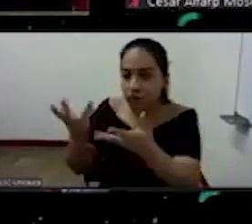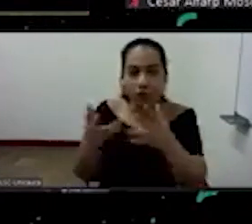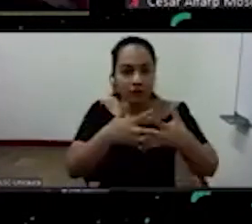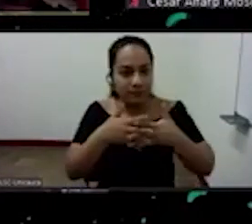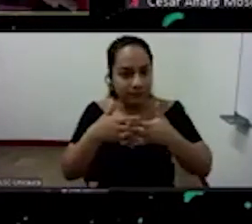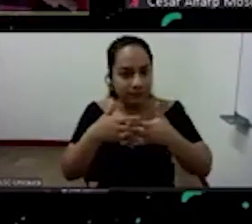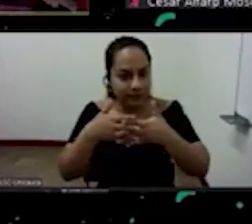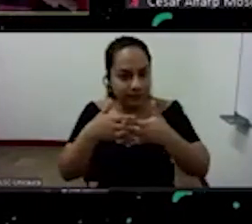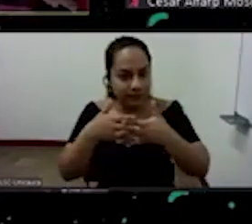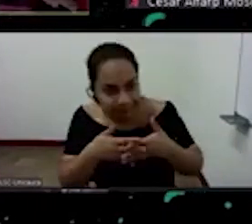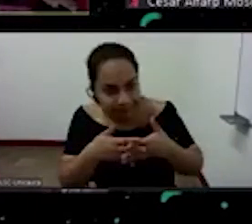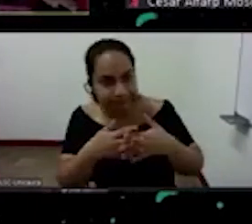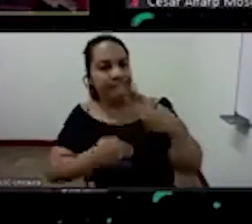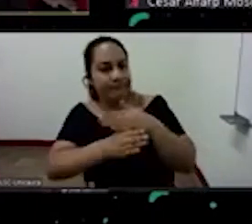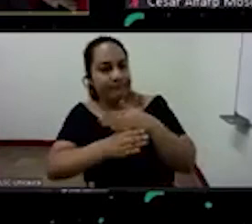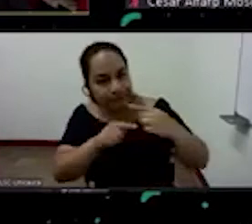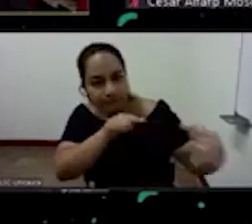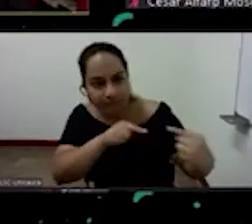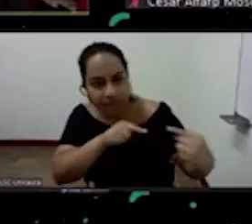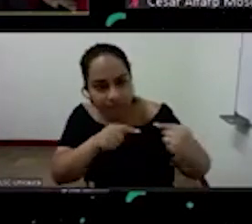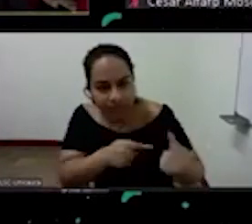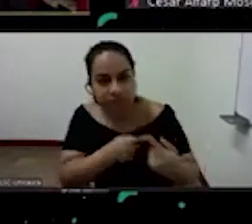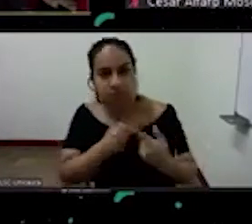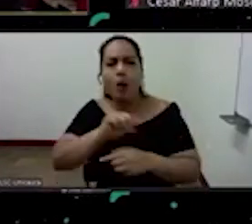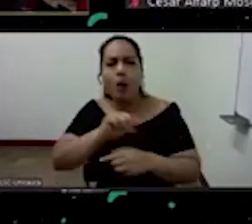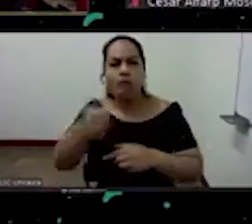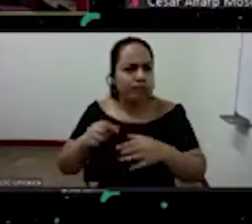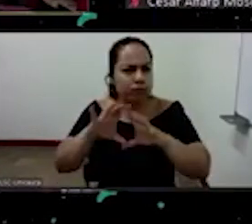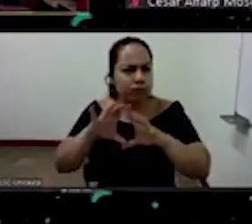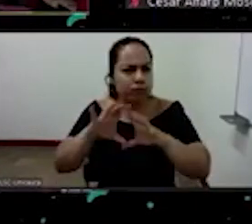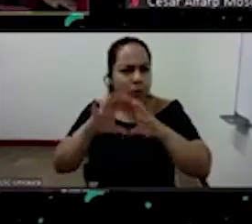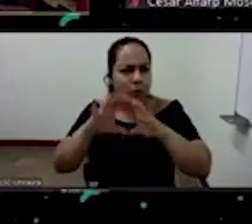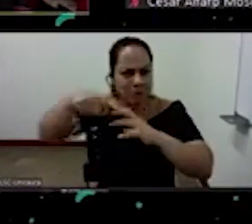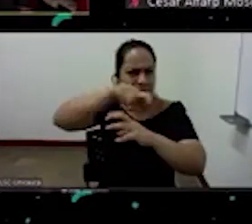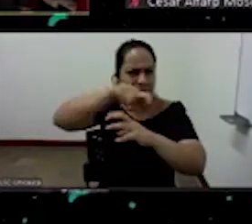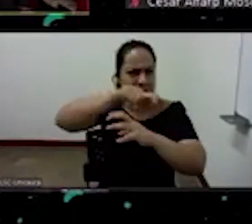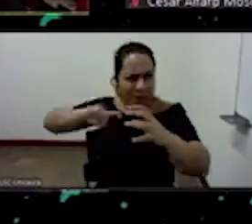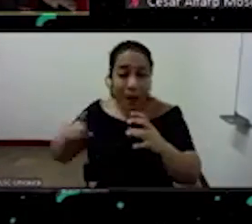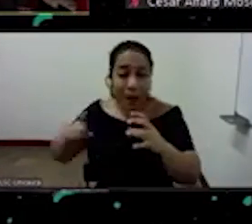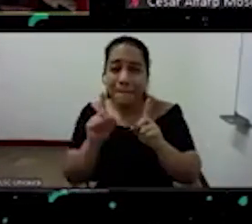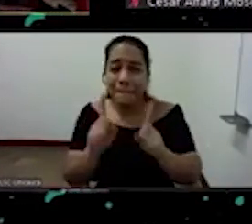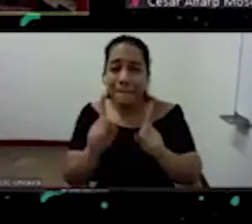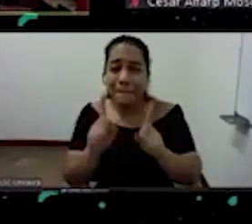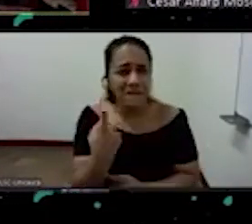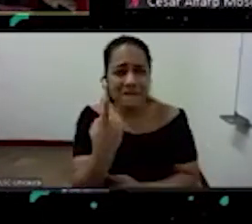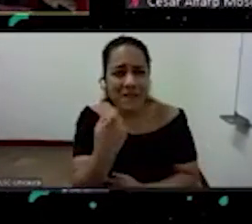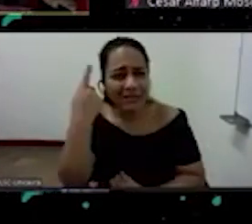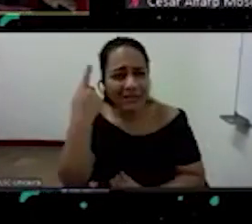lo vemos en muchos lugares pero lo que falta es